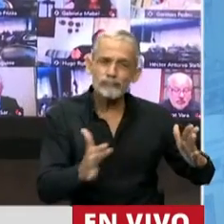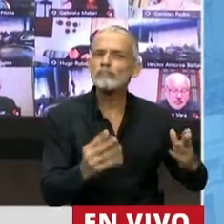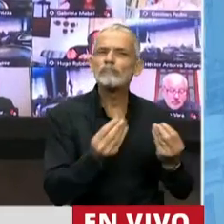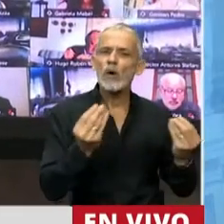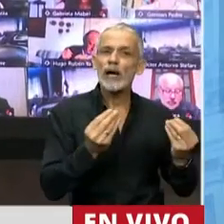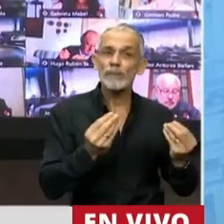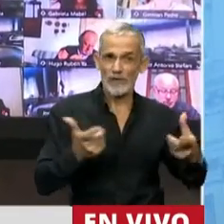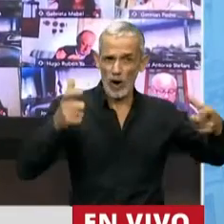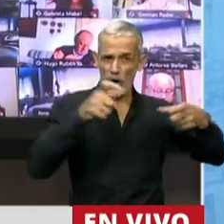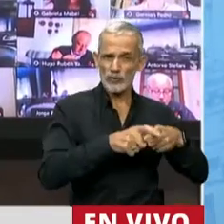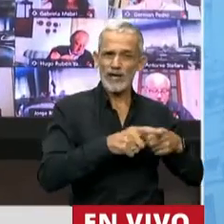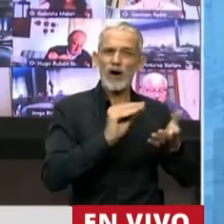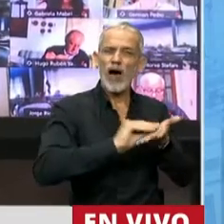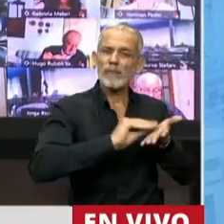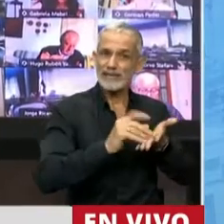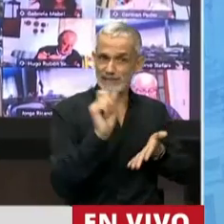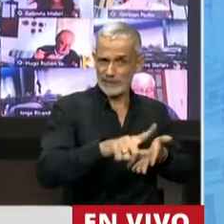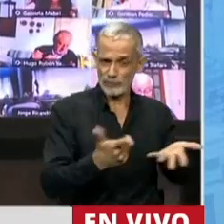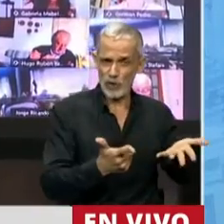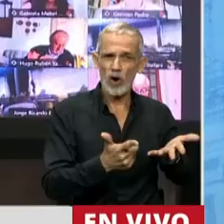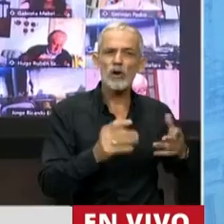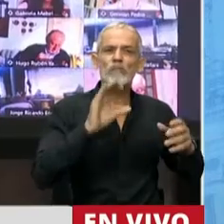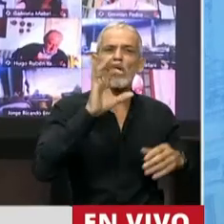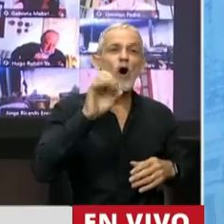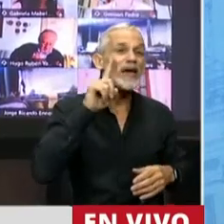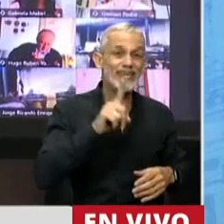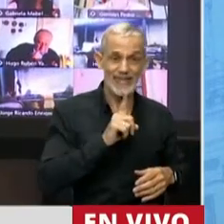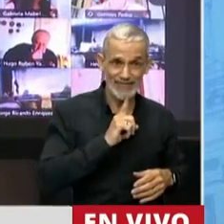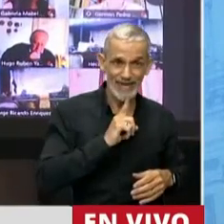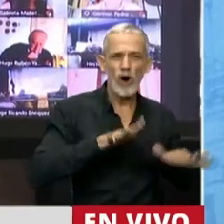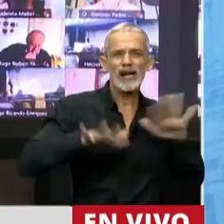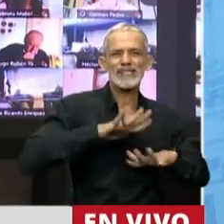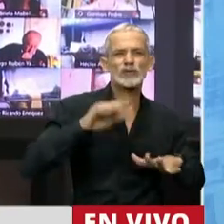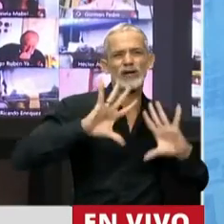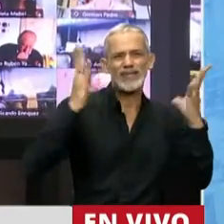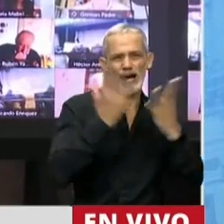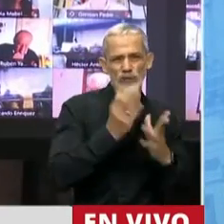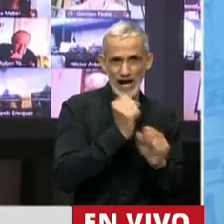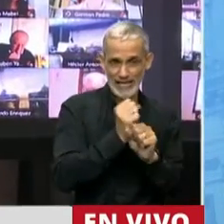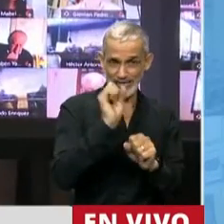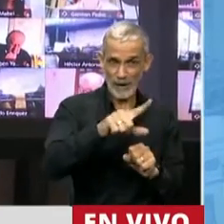el Consejo de Administración de la Organización Internacional del Trabajo